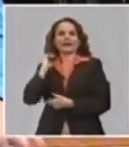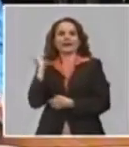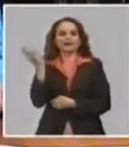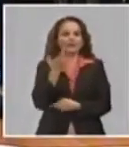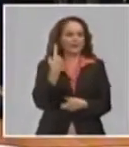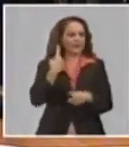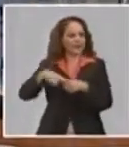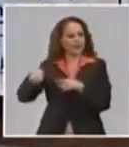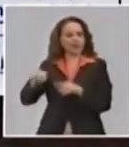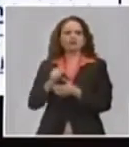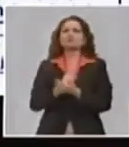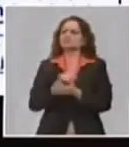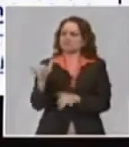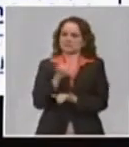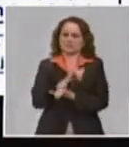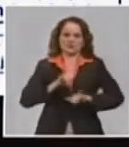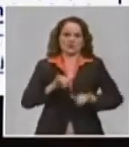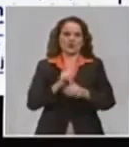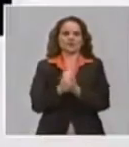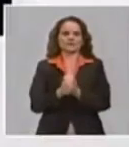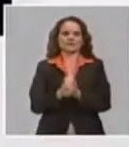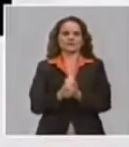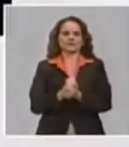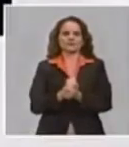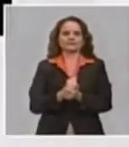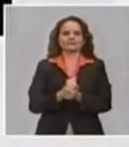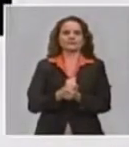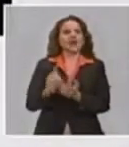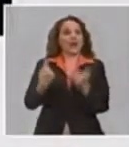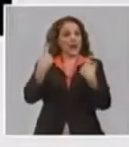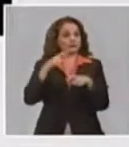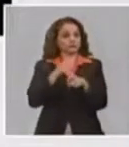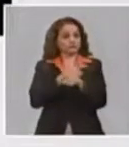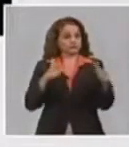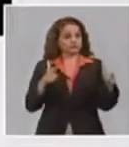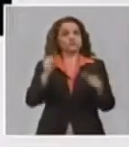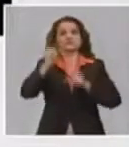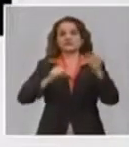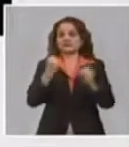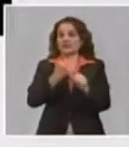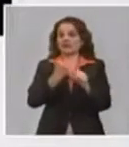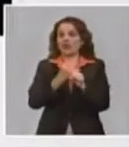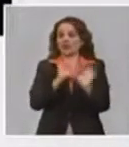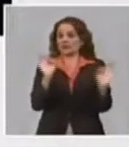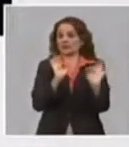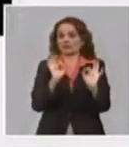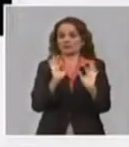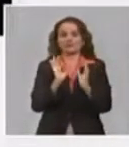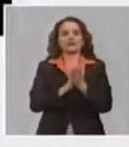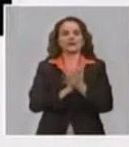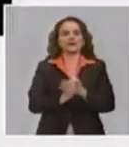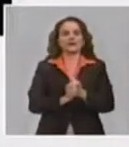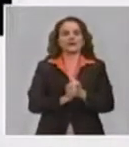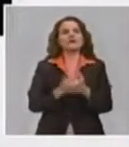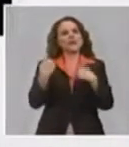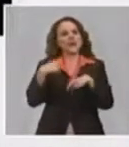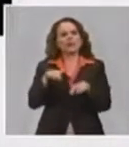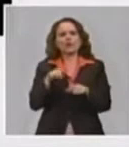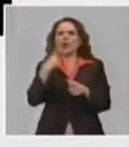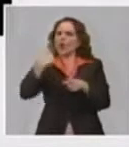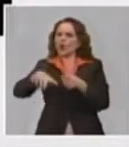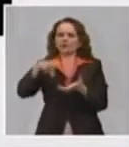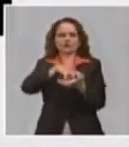142.510 trabajadores interrumpidos y tenemos 40.698 reubicados.